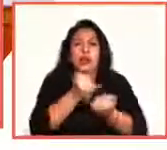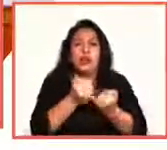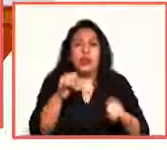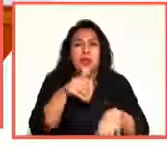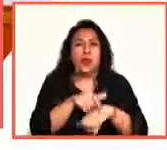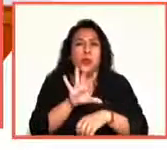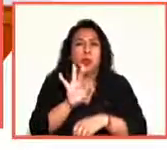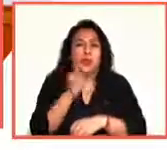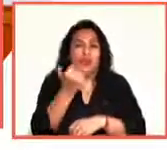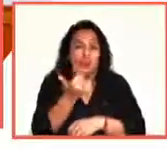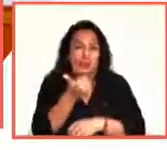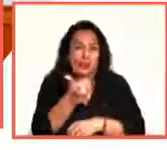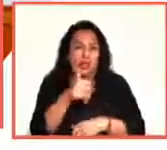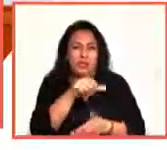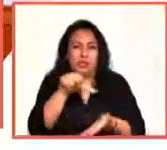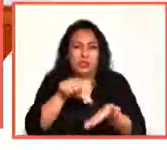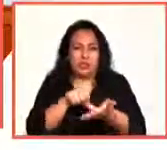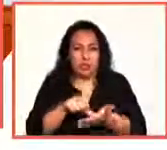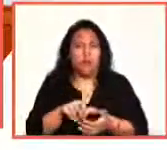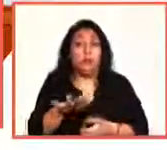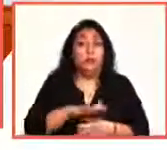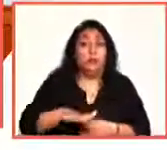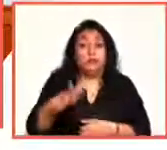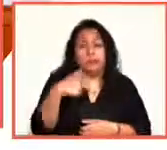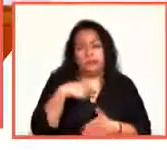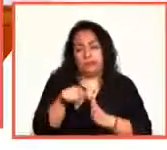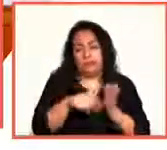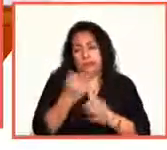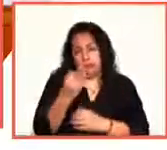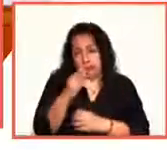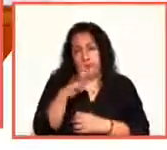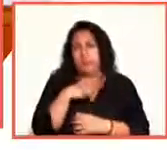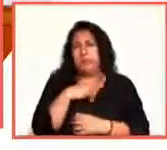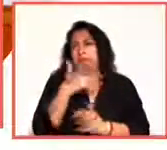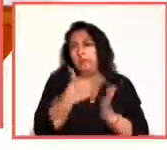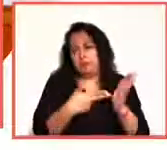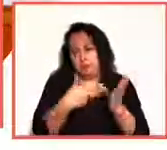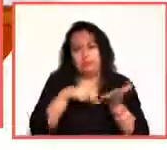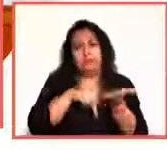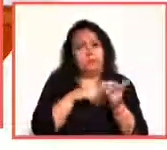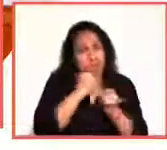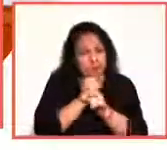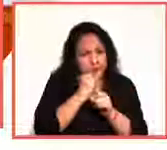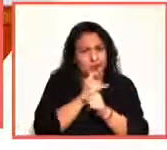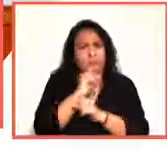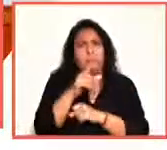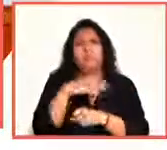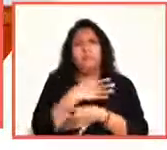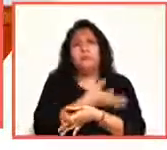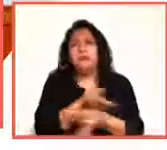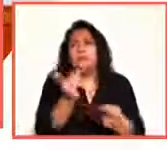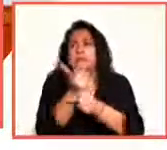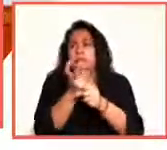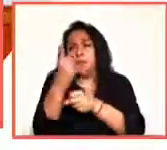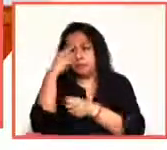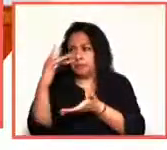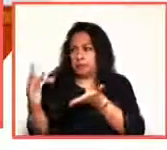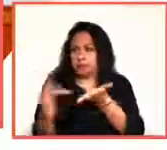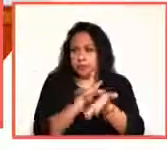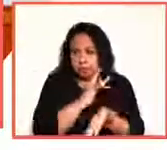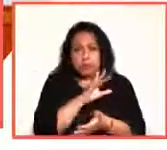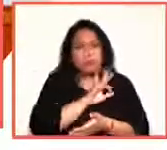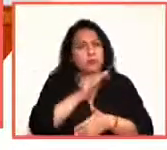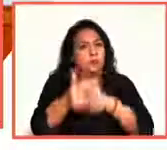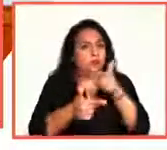Colonia Central. Durante el mes de febrero la compañía ofrecerá talleres en línea y realizará campañas para buscar apoyos que le permitan